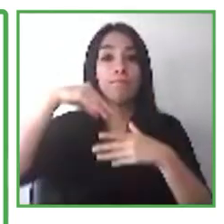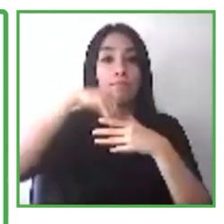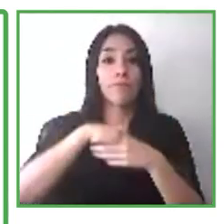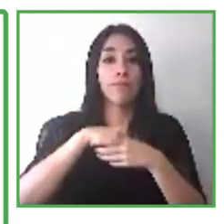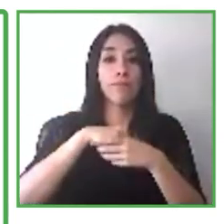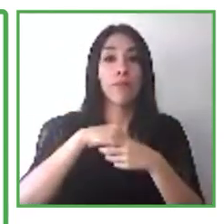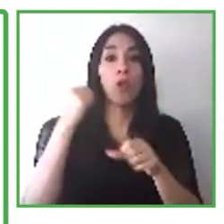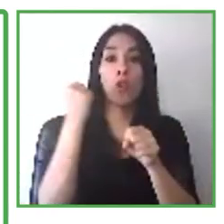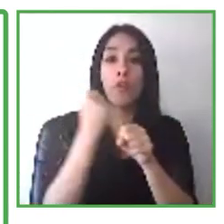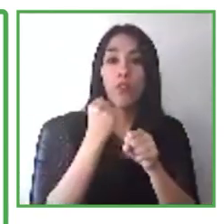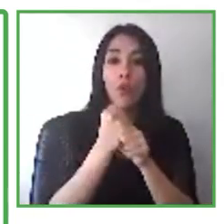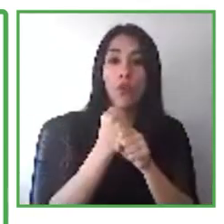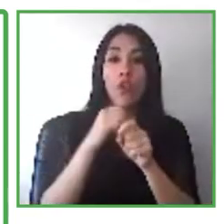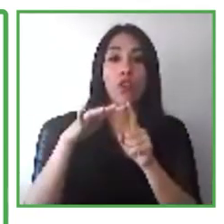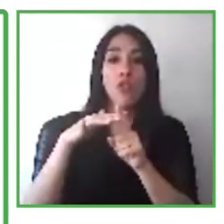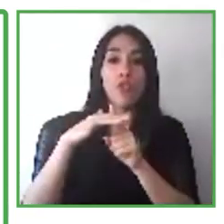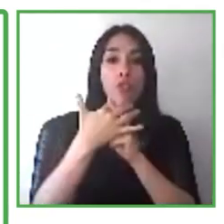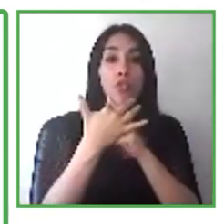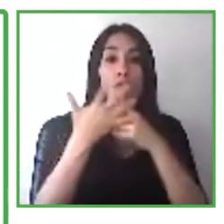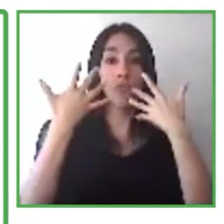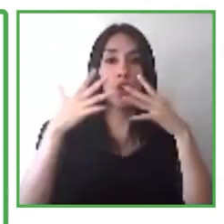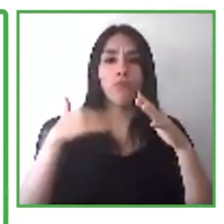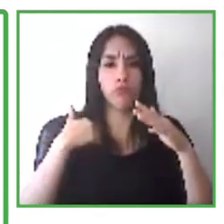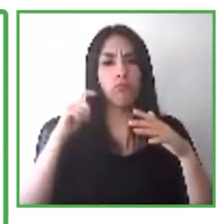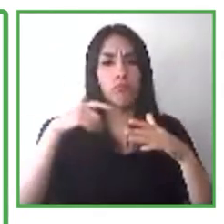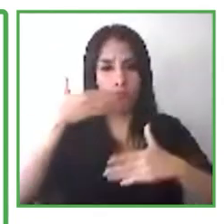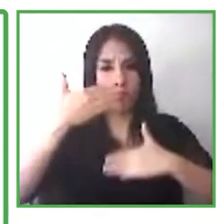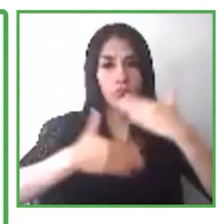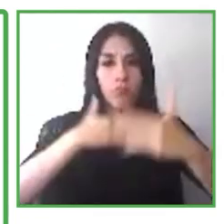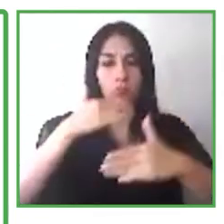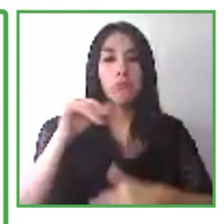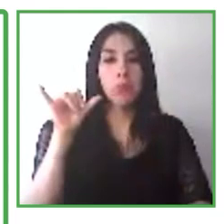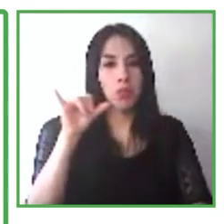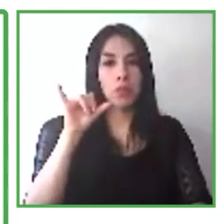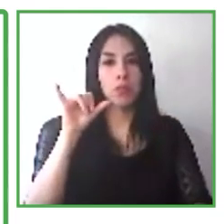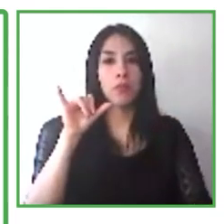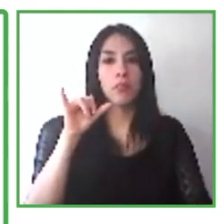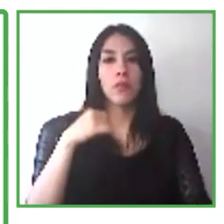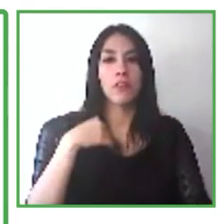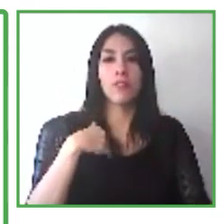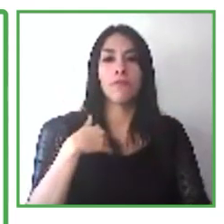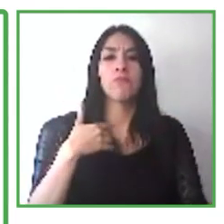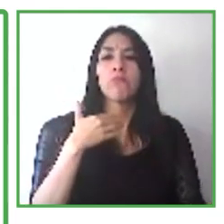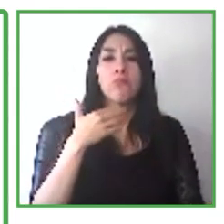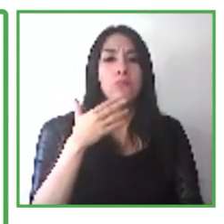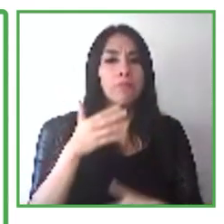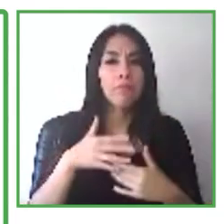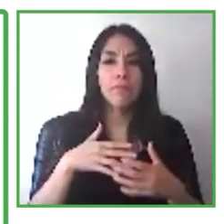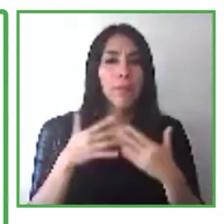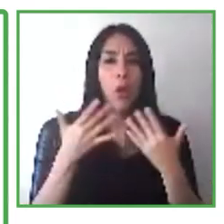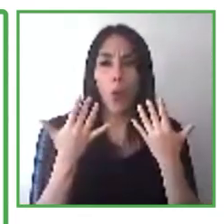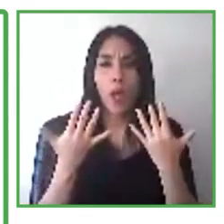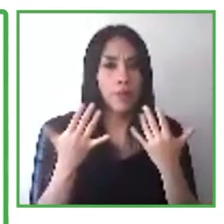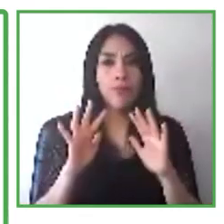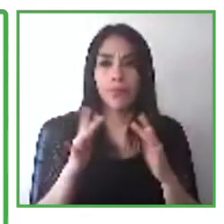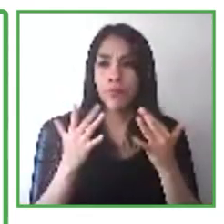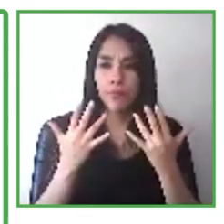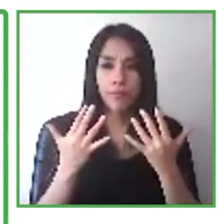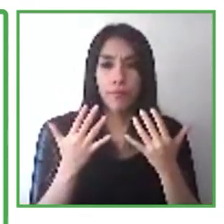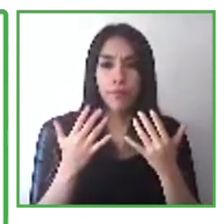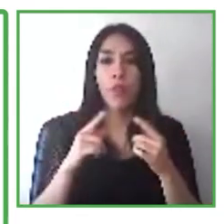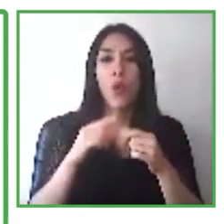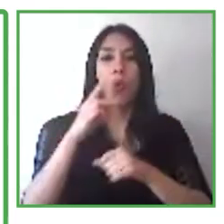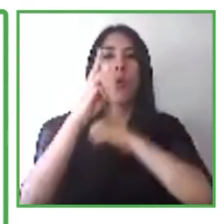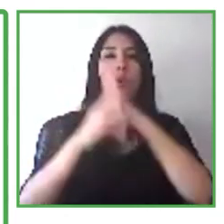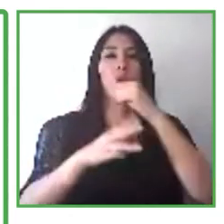Entonces, una cosa tiene que ver con la naturaleza ubicua de TI. Las personas con discapacidades pueden estar acostumbradas a usar tecnologías a